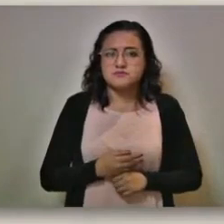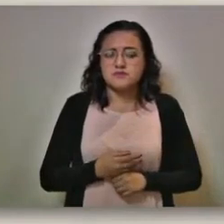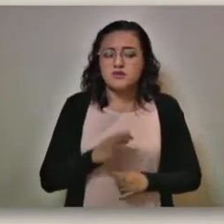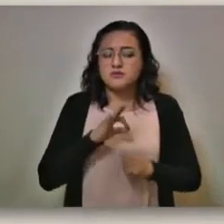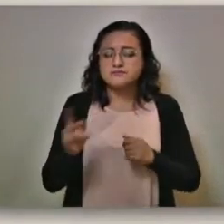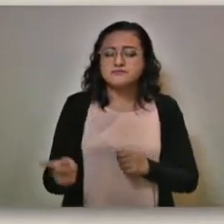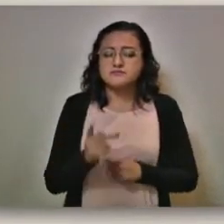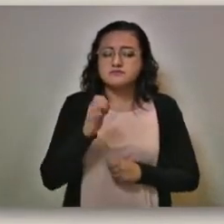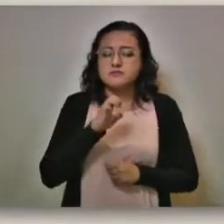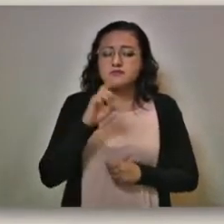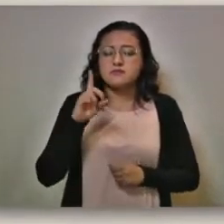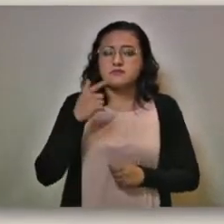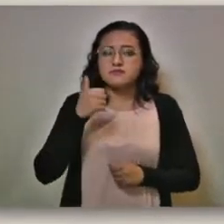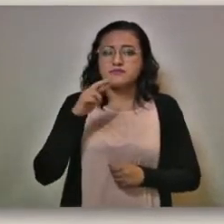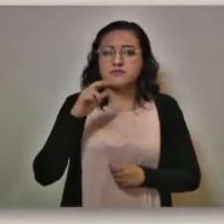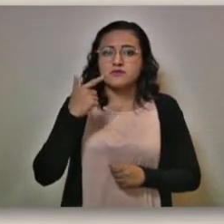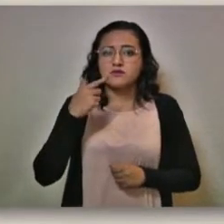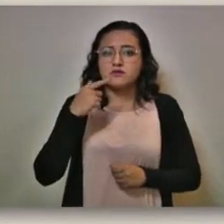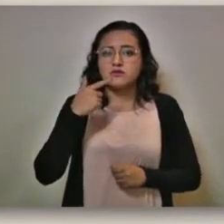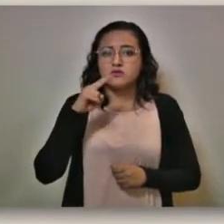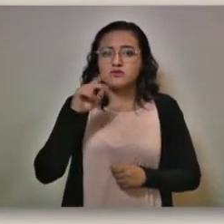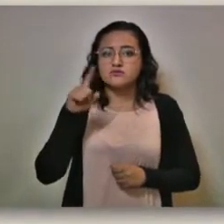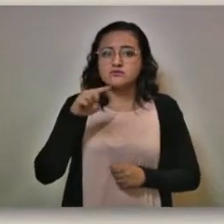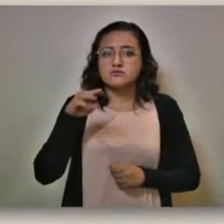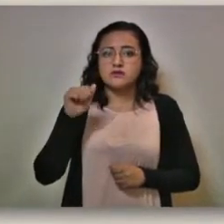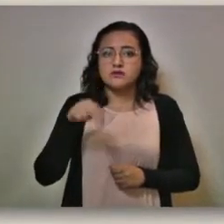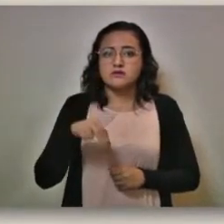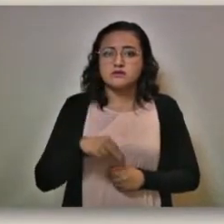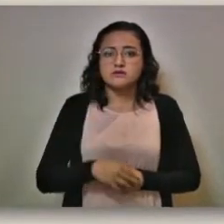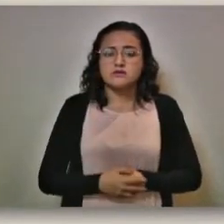Última pregunta, Edgar Guzmán, Ángulo 7. Sí.